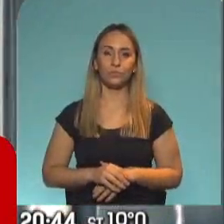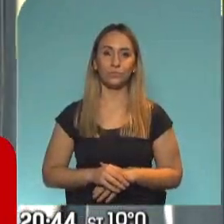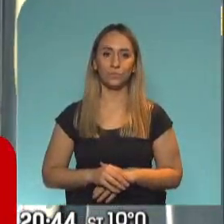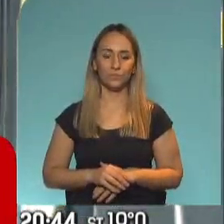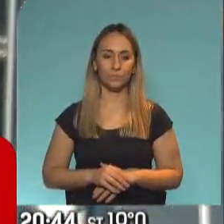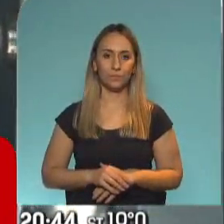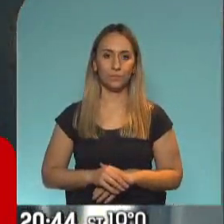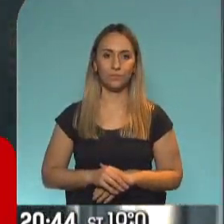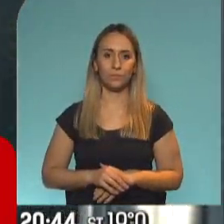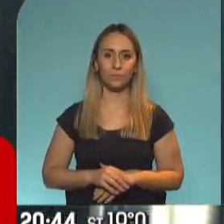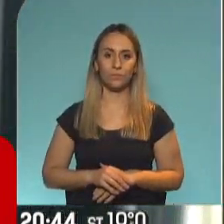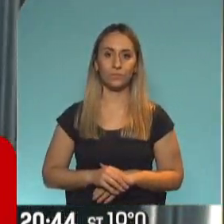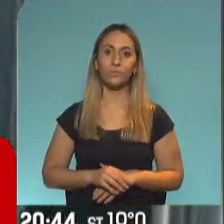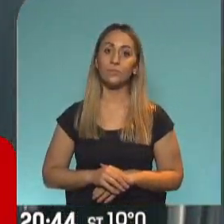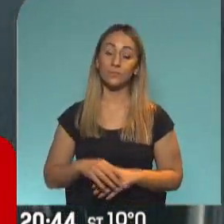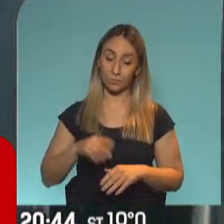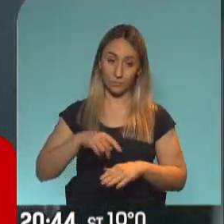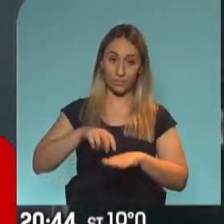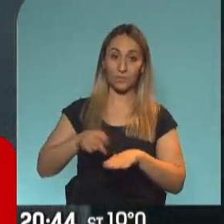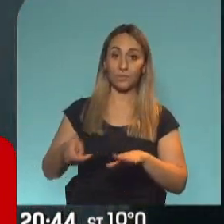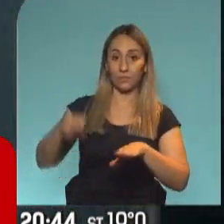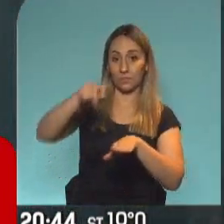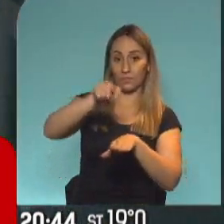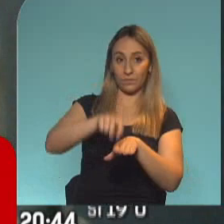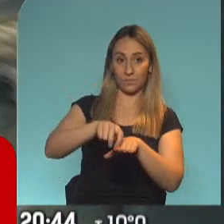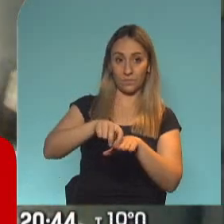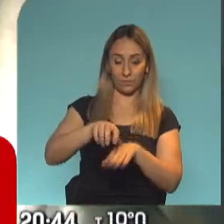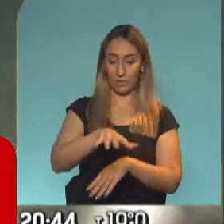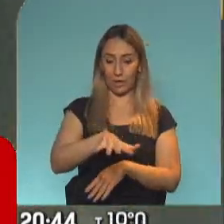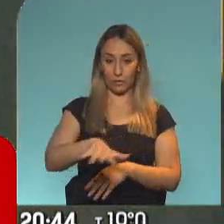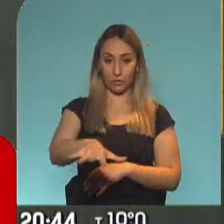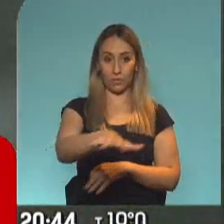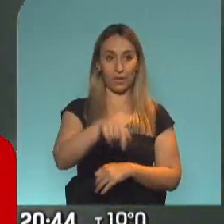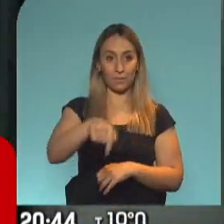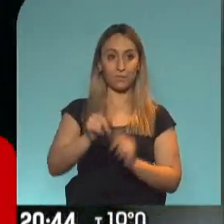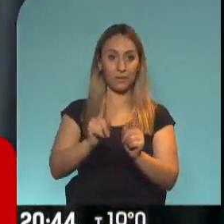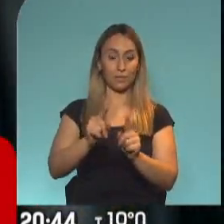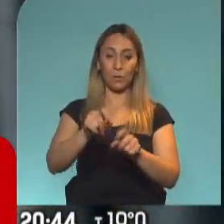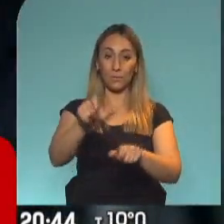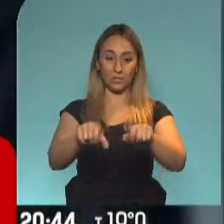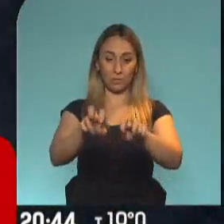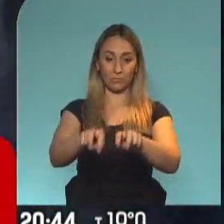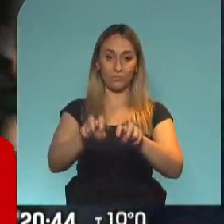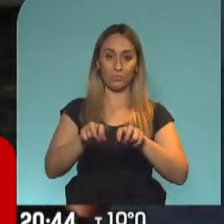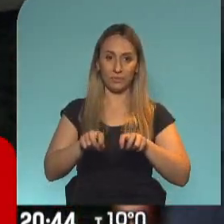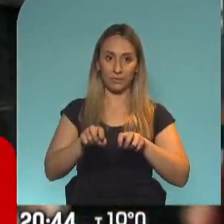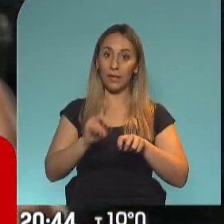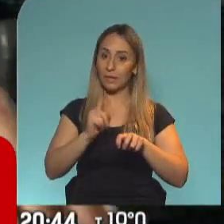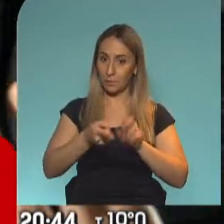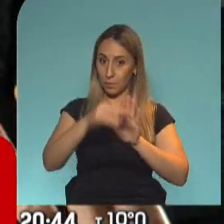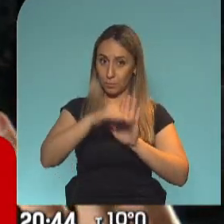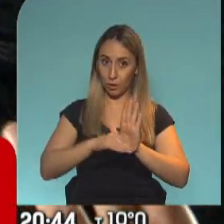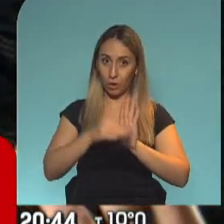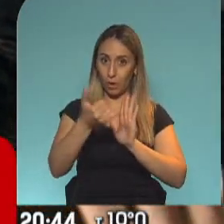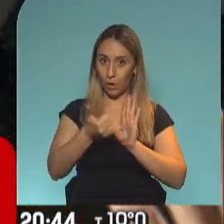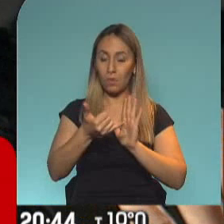Ingresamos y llegamos a la zona donde se ubican los pasajeros. Acá también hay un protocolo. Sí,